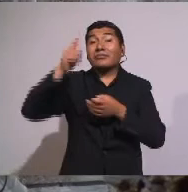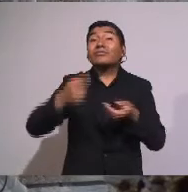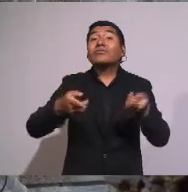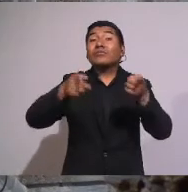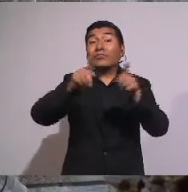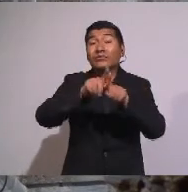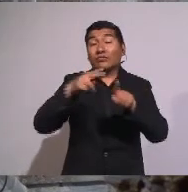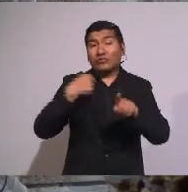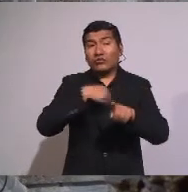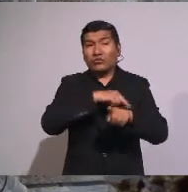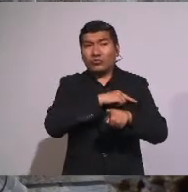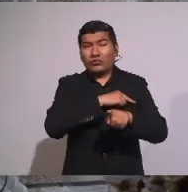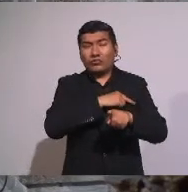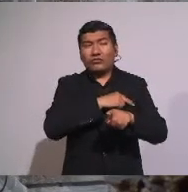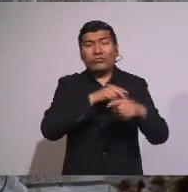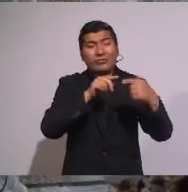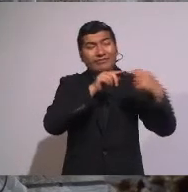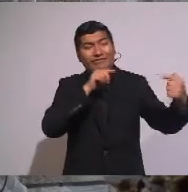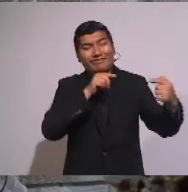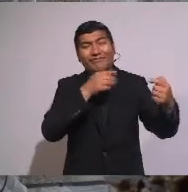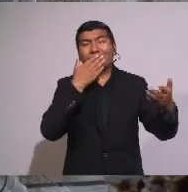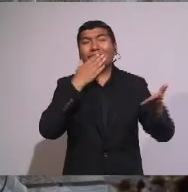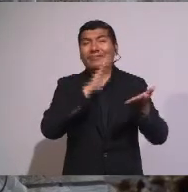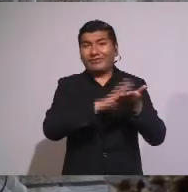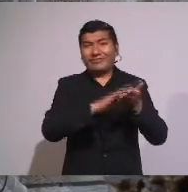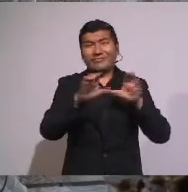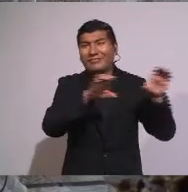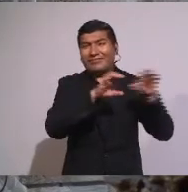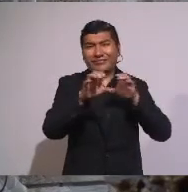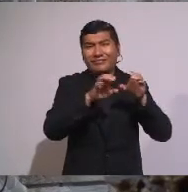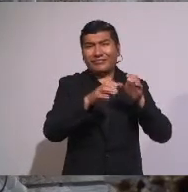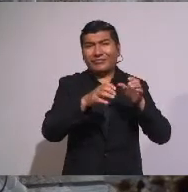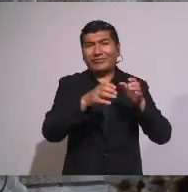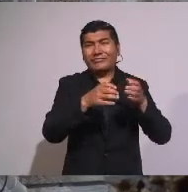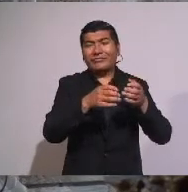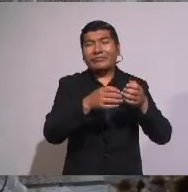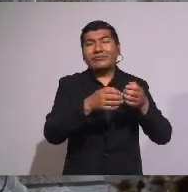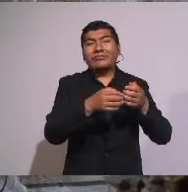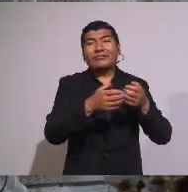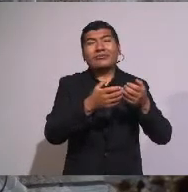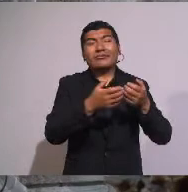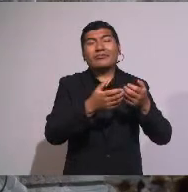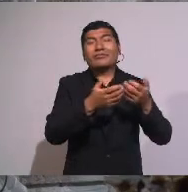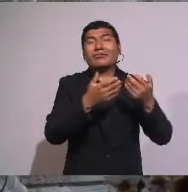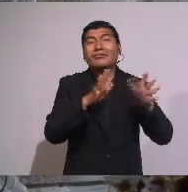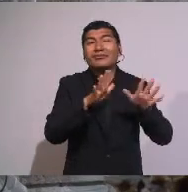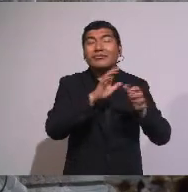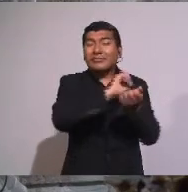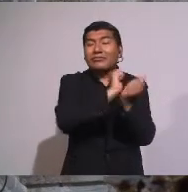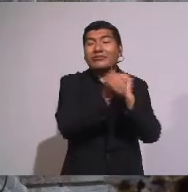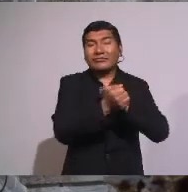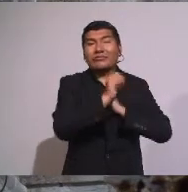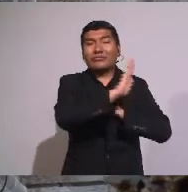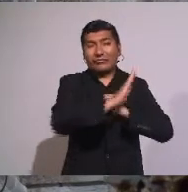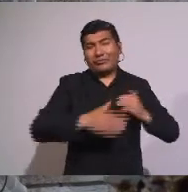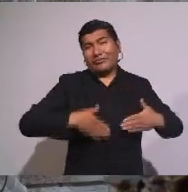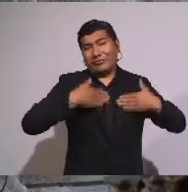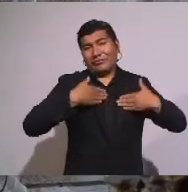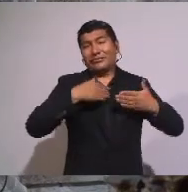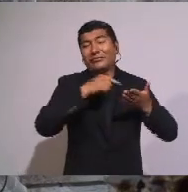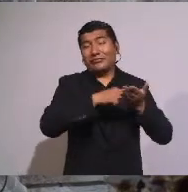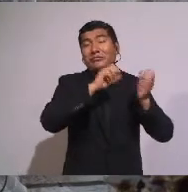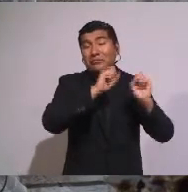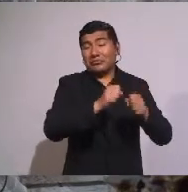cuando tratamos Así a los enemigos Los desarmamos Y eso puede Servirles De